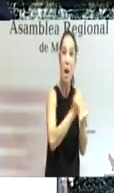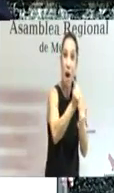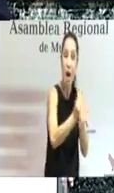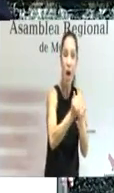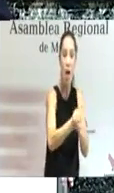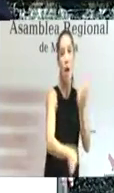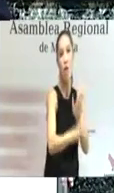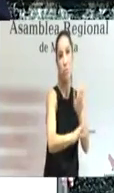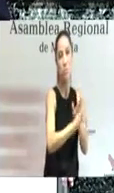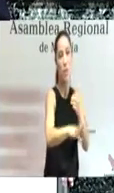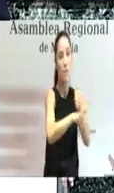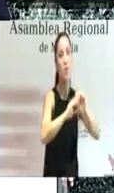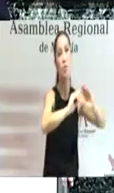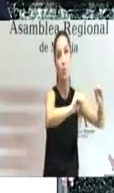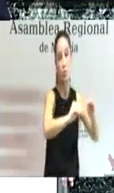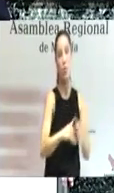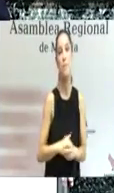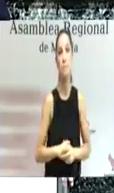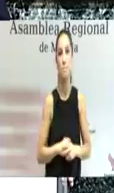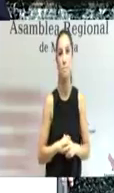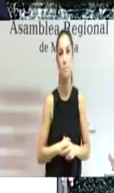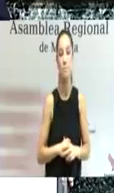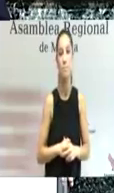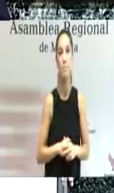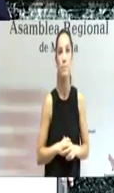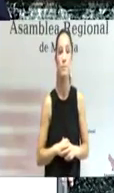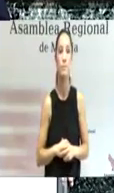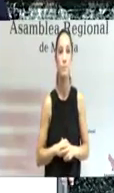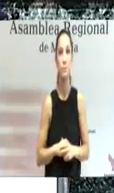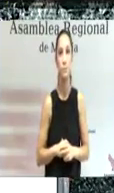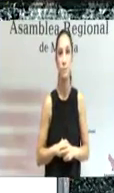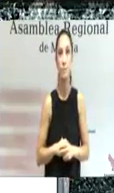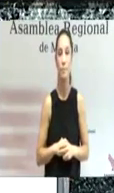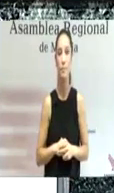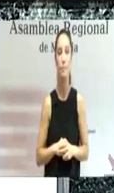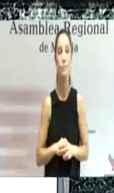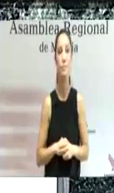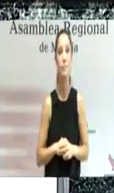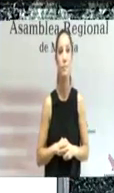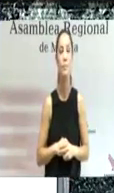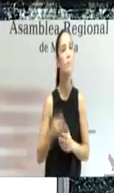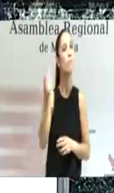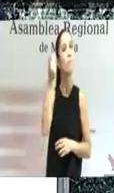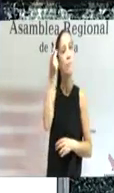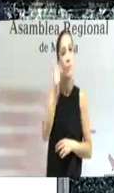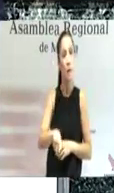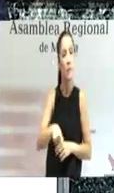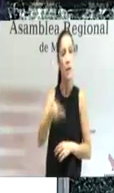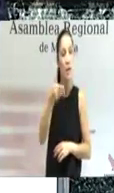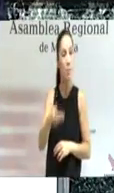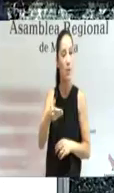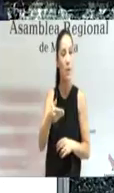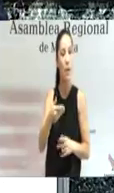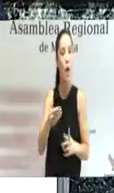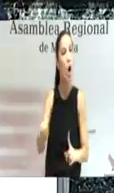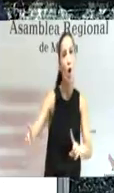base buena parte base en base de nuestra economía. Hay que conseguir prolongar